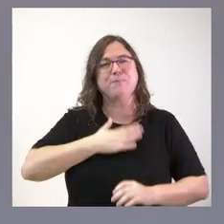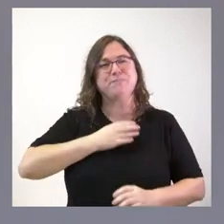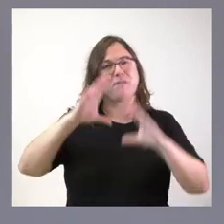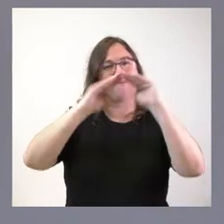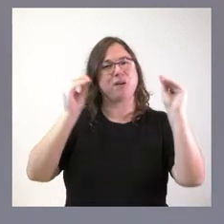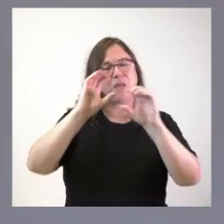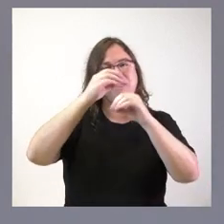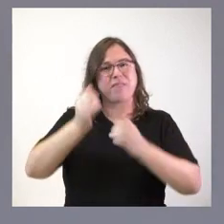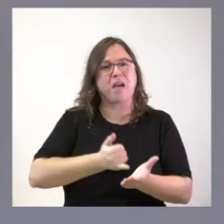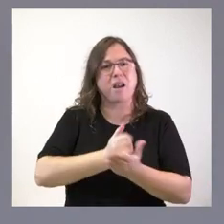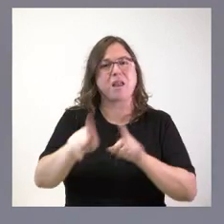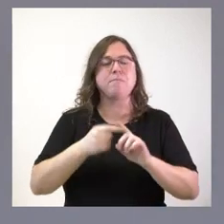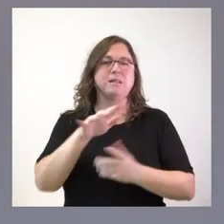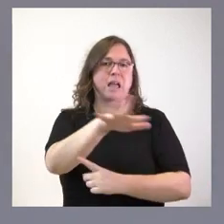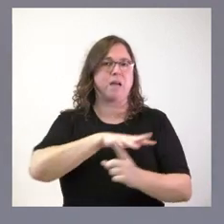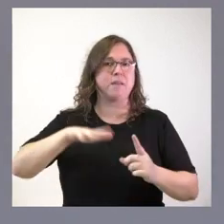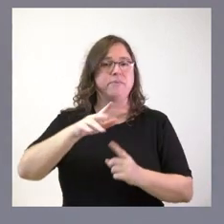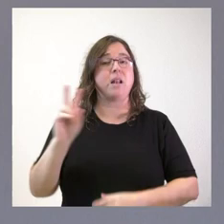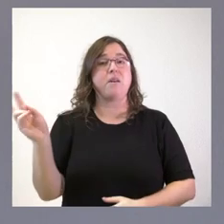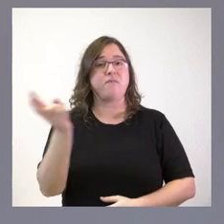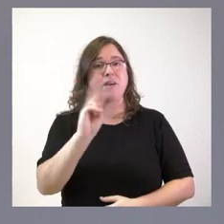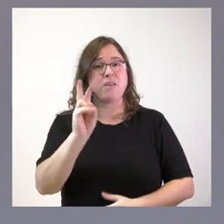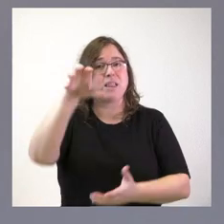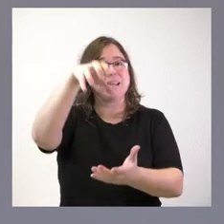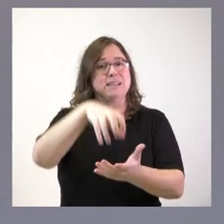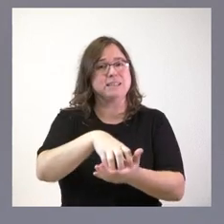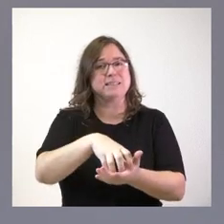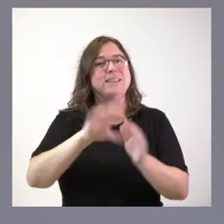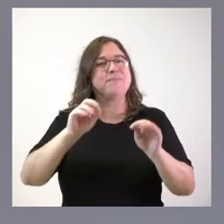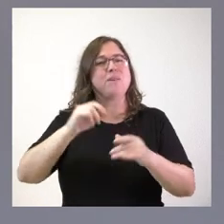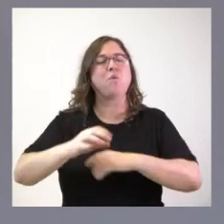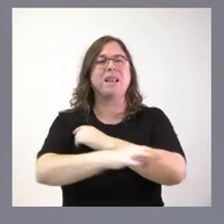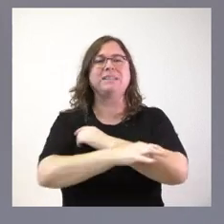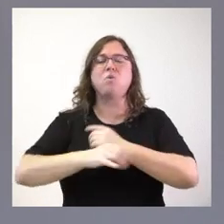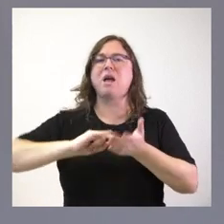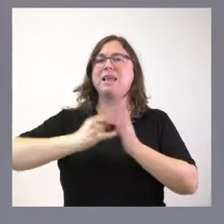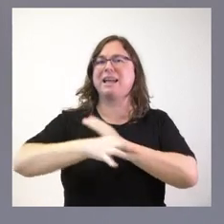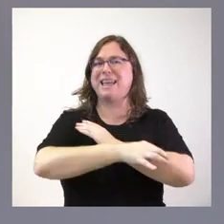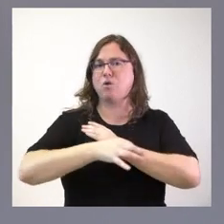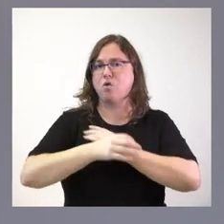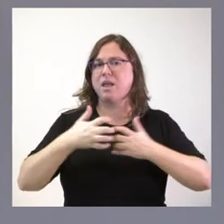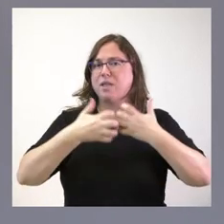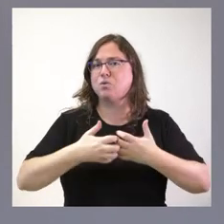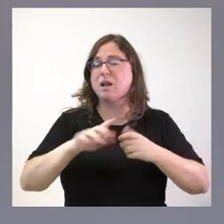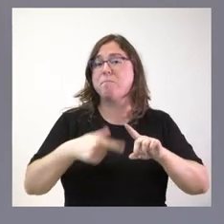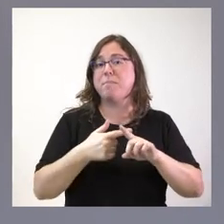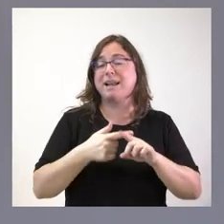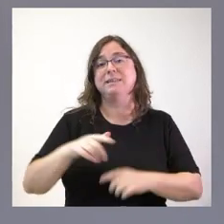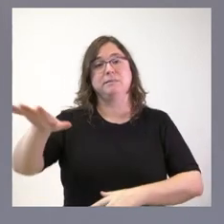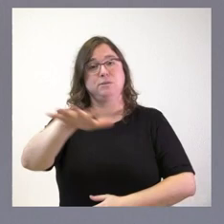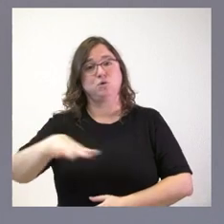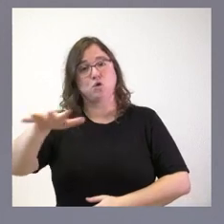Agrarias y Ambientales. Y la Universidad de Valladolid, en la sede mergelina, la Escuela de Ingenierías Industriales, la ampliación del campus de Soria y en la